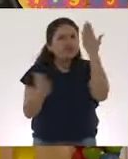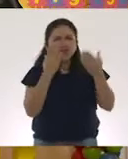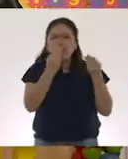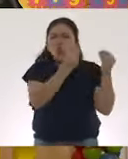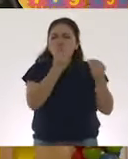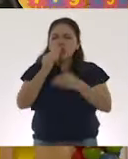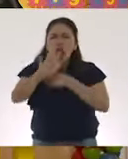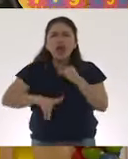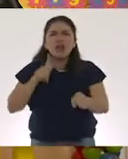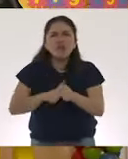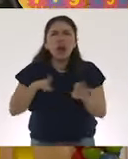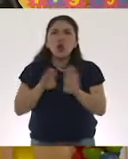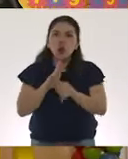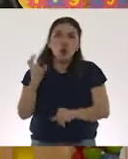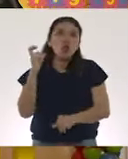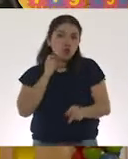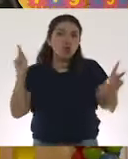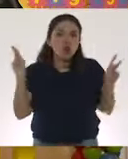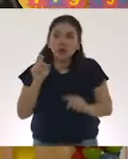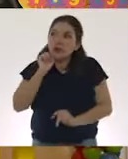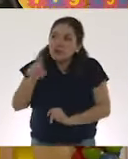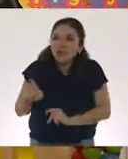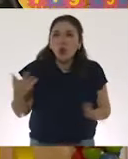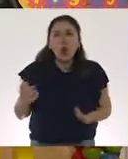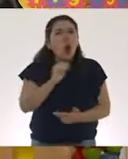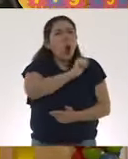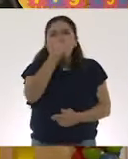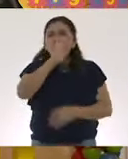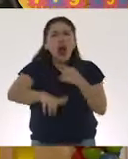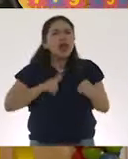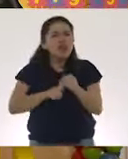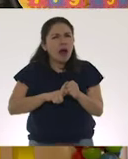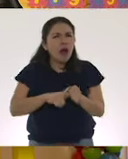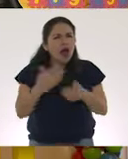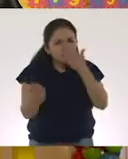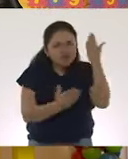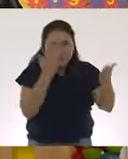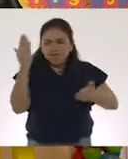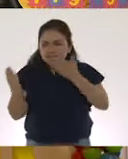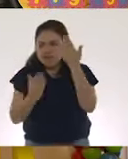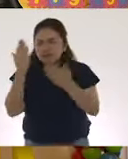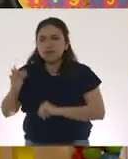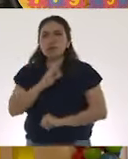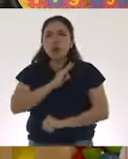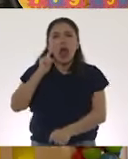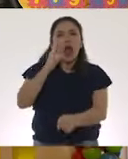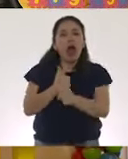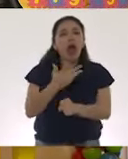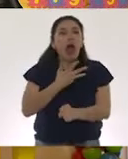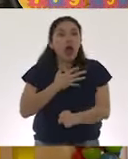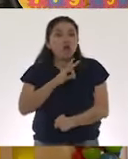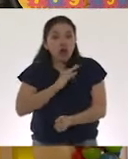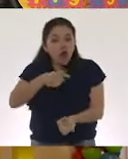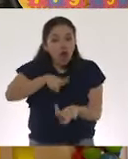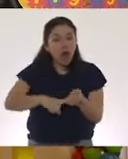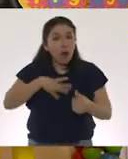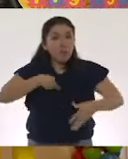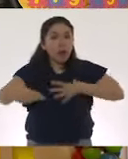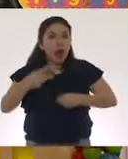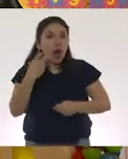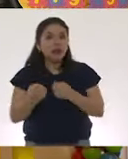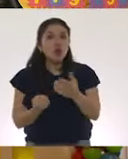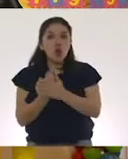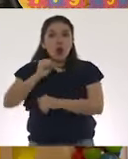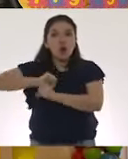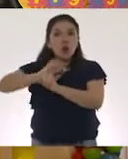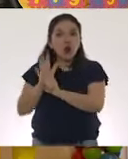animales como los murciélagos y otro tipo de animales que se pueden ver involucrados en la transmisión de este nuevo